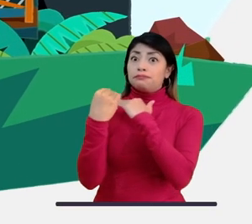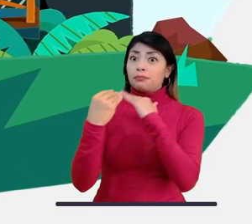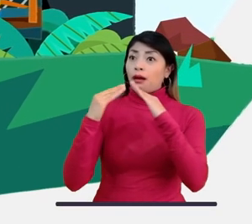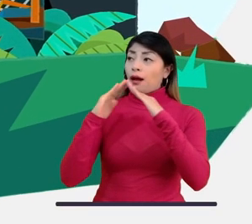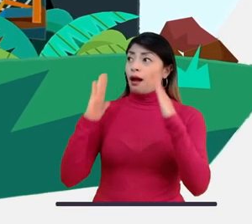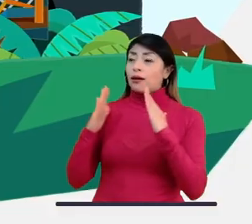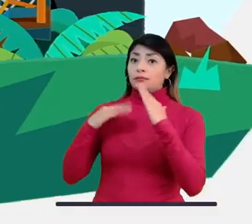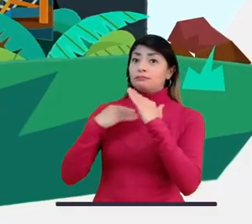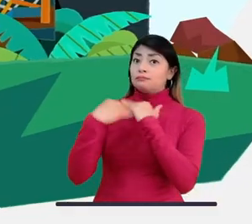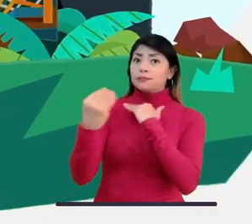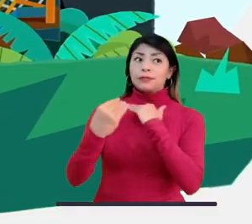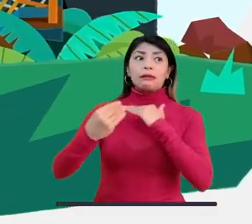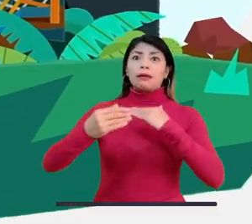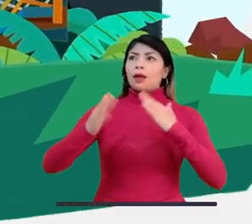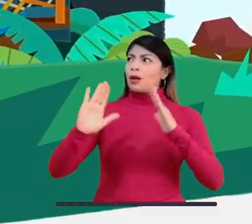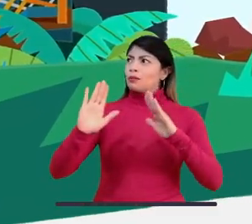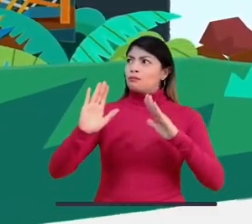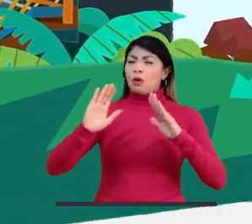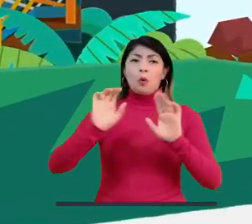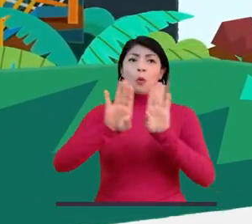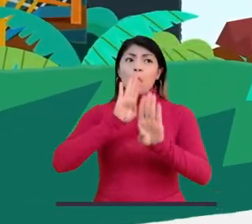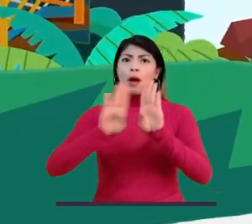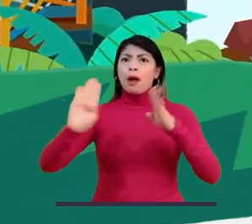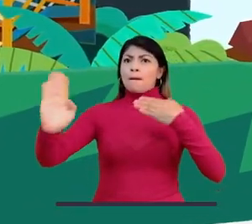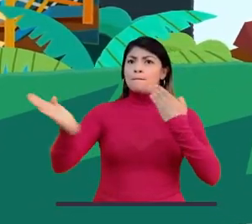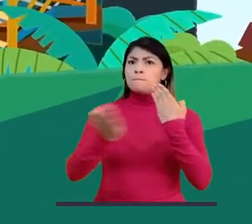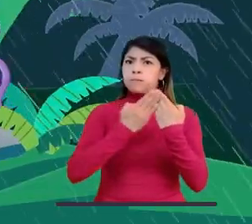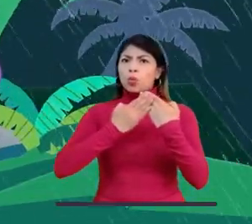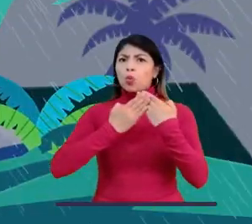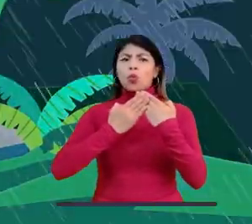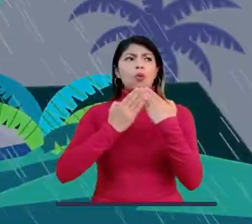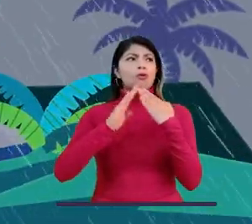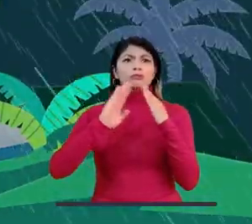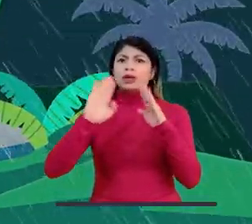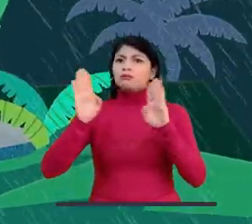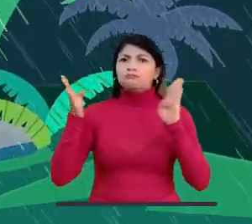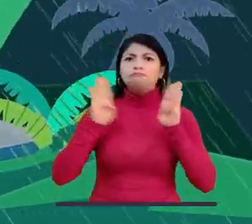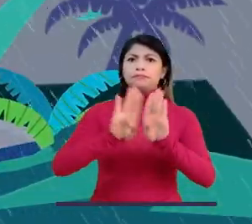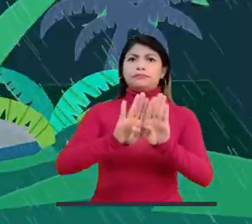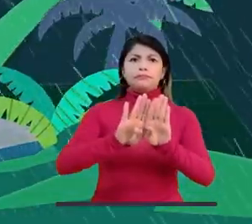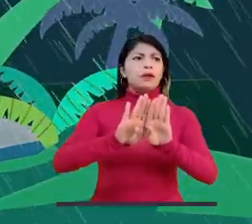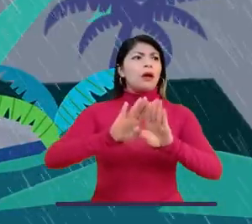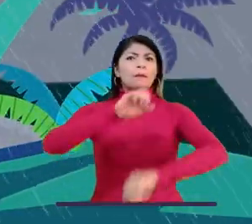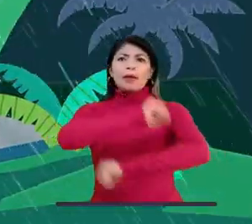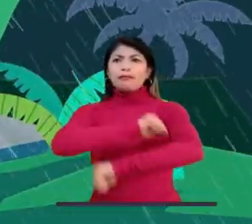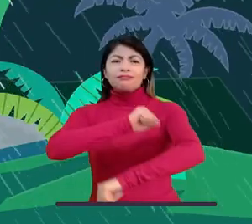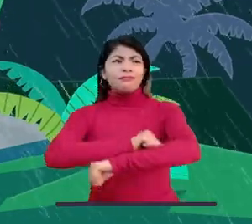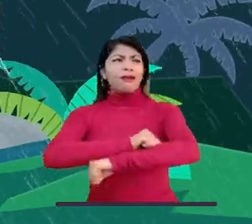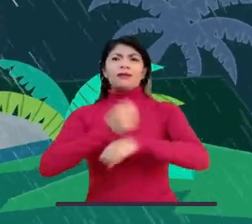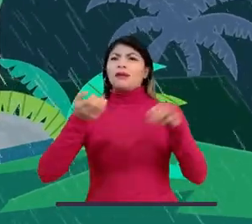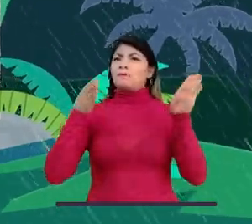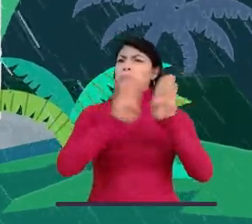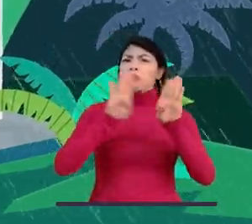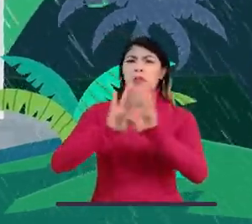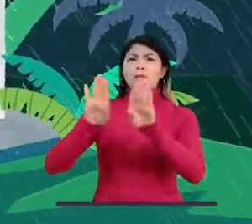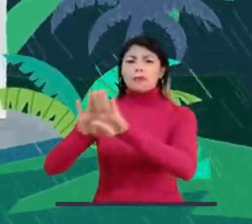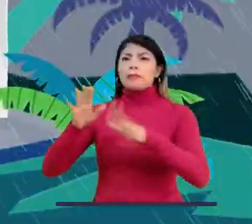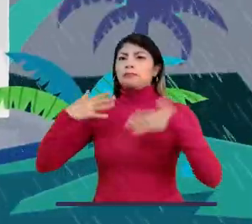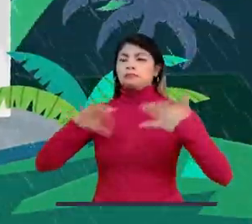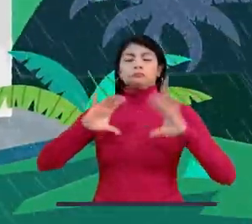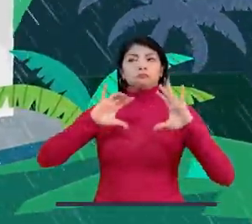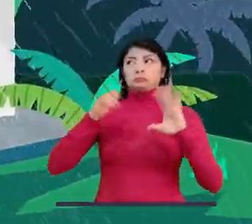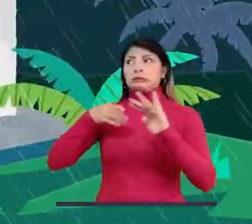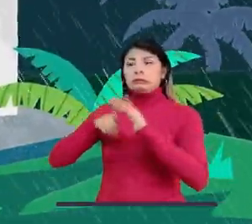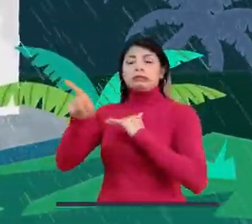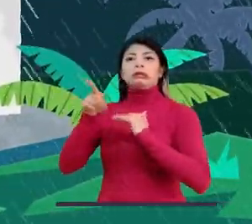casas, los techos y las ventanas asegurados. A las 2 de la mañana comenzó ese rugido tan horrible.